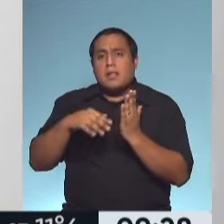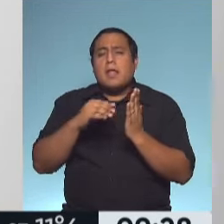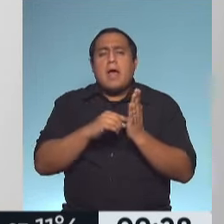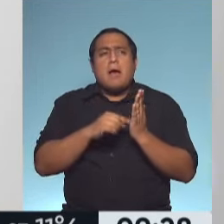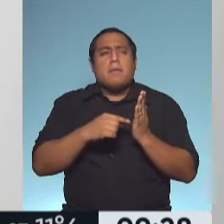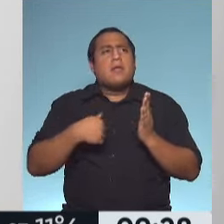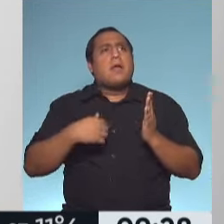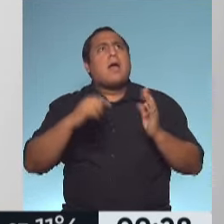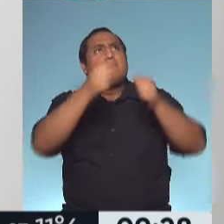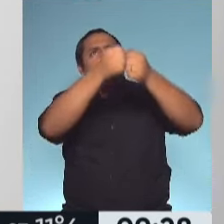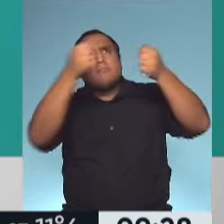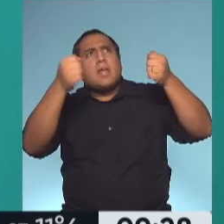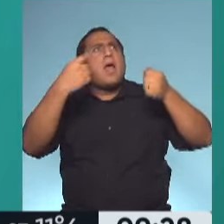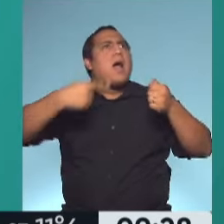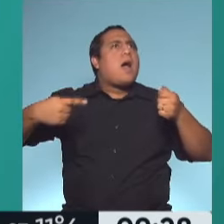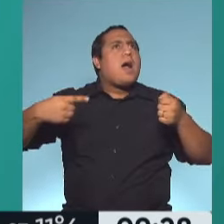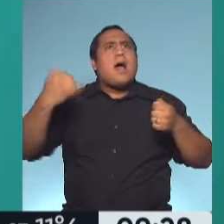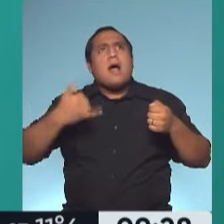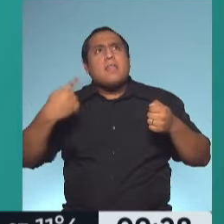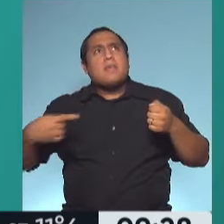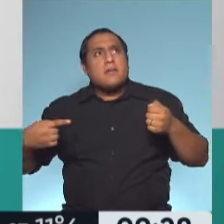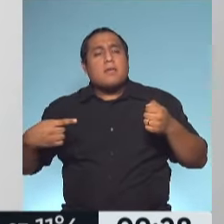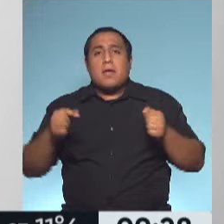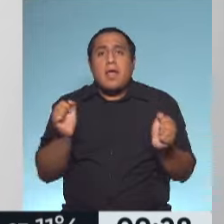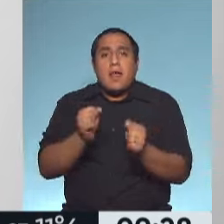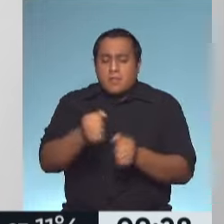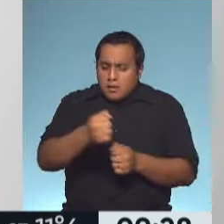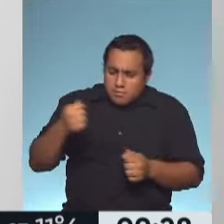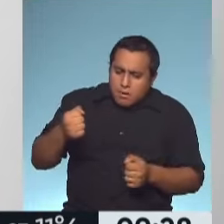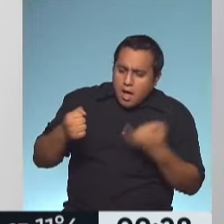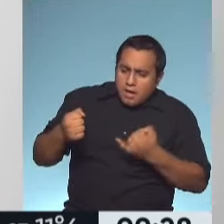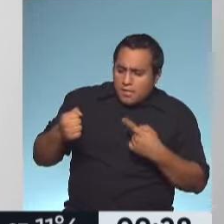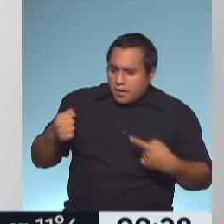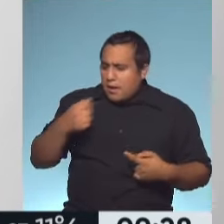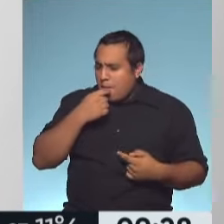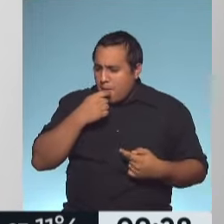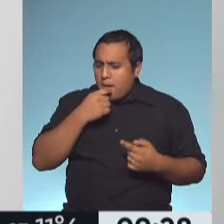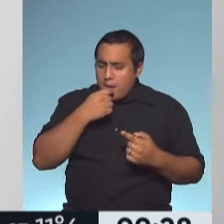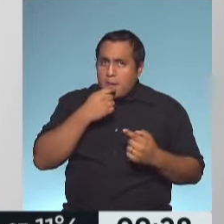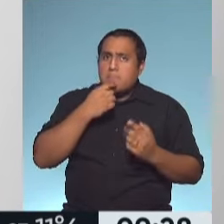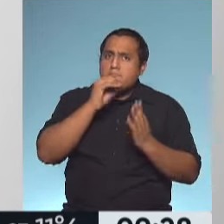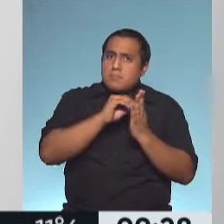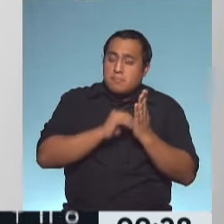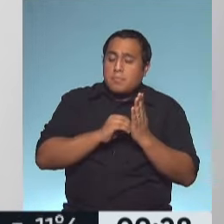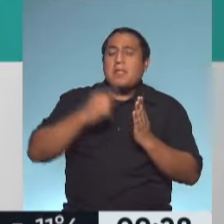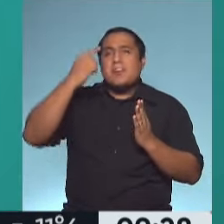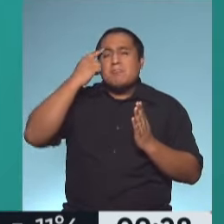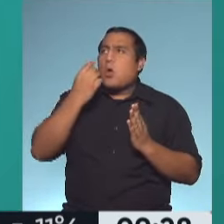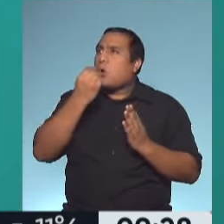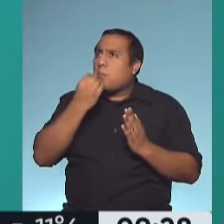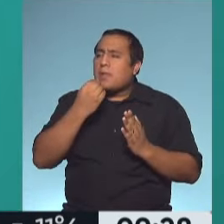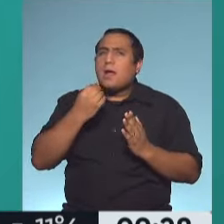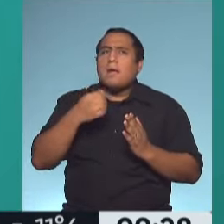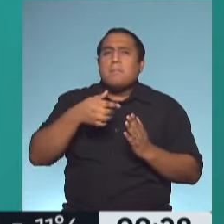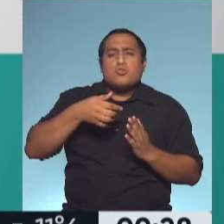tenemos en la alacena, qué tenemos en la heladera, para que en función de estos menúes que pensamos, qué tenemos